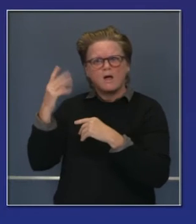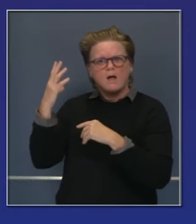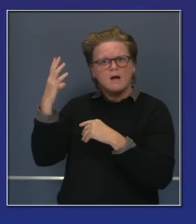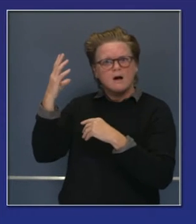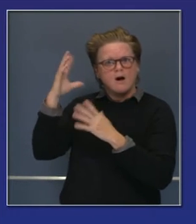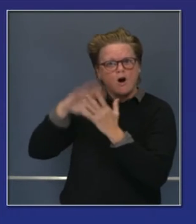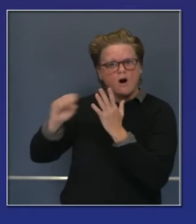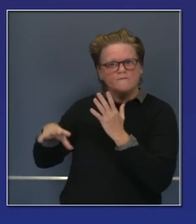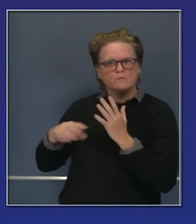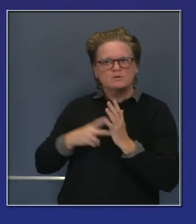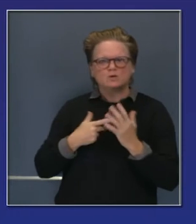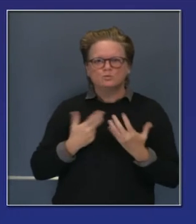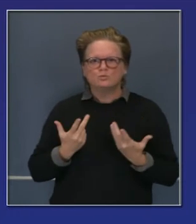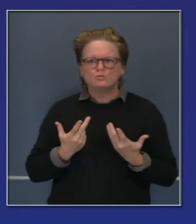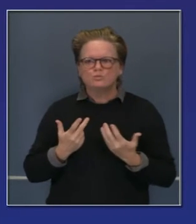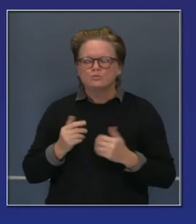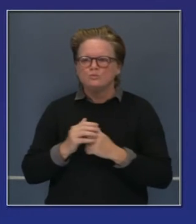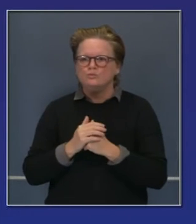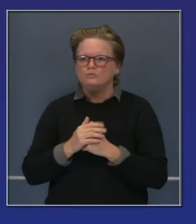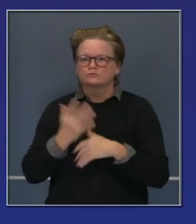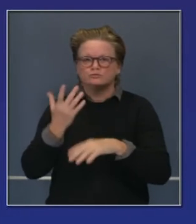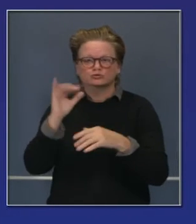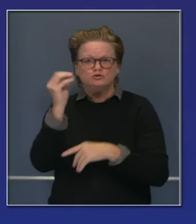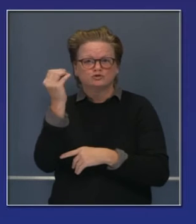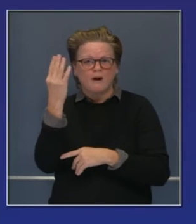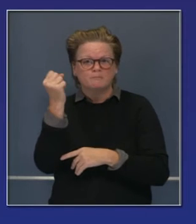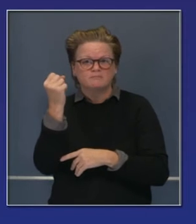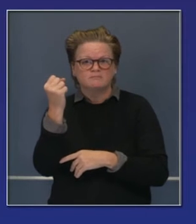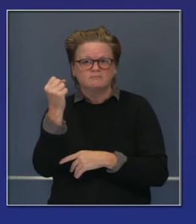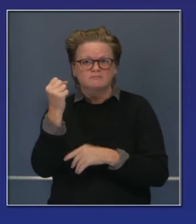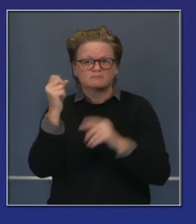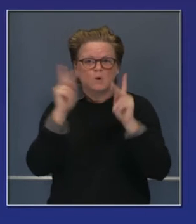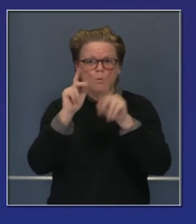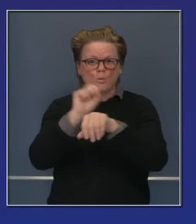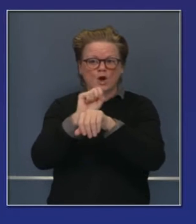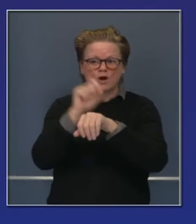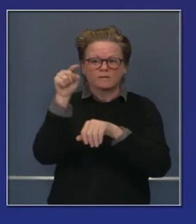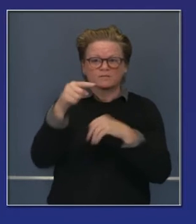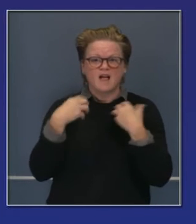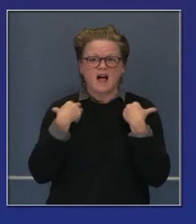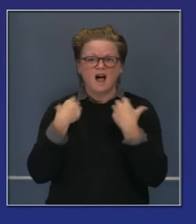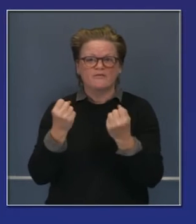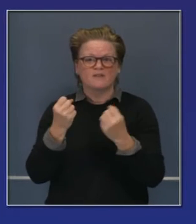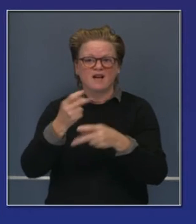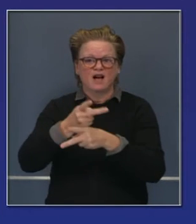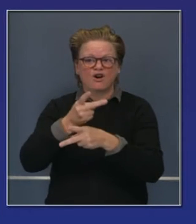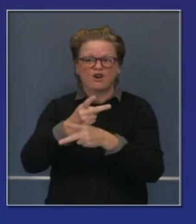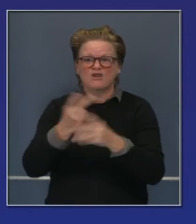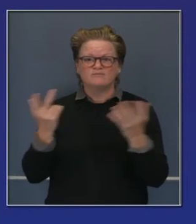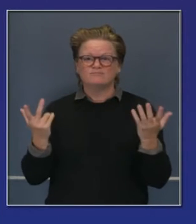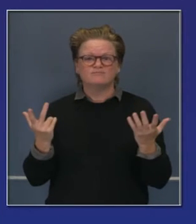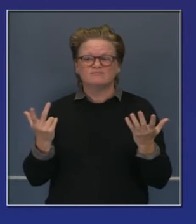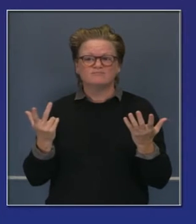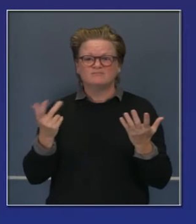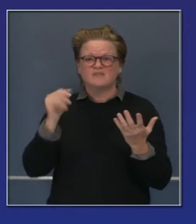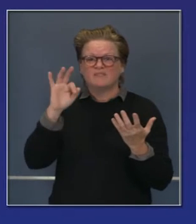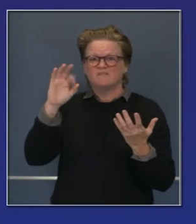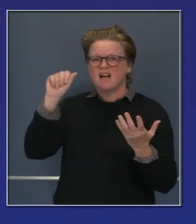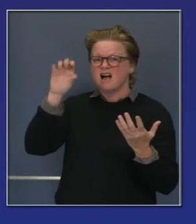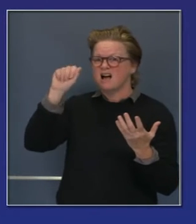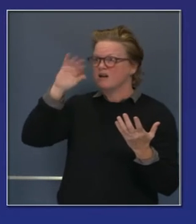empleo. La Corte Suprema puede retirar todo esto. Esto afecta a todo californiano. Y finalmente, sabemos que hace poco hubo una